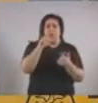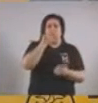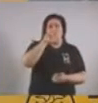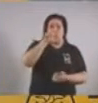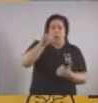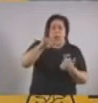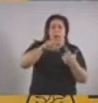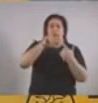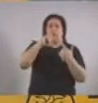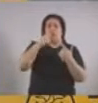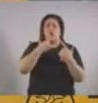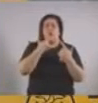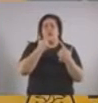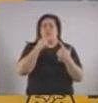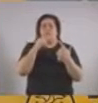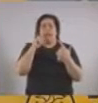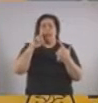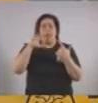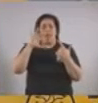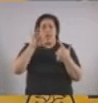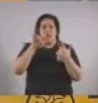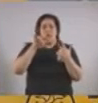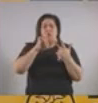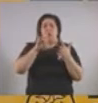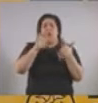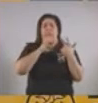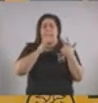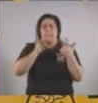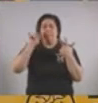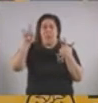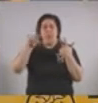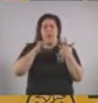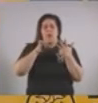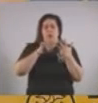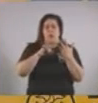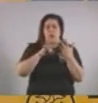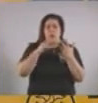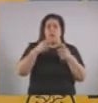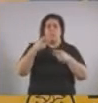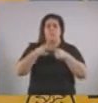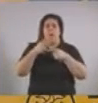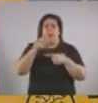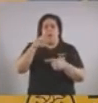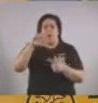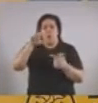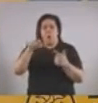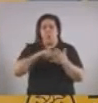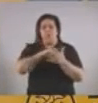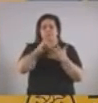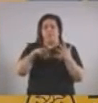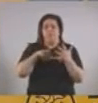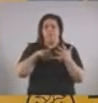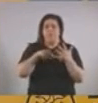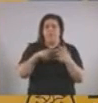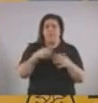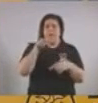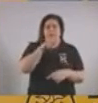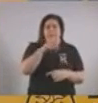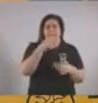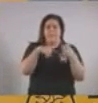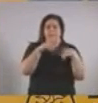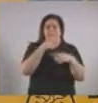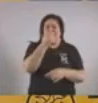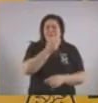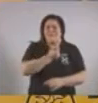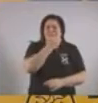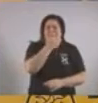Costa Salguero, en el centro islámico, en Parque Roca, donde el trámite es muy